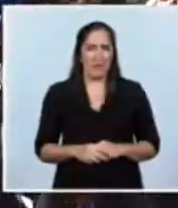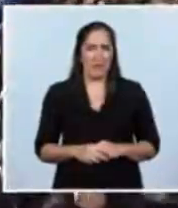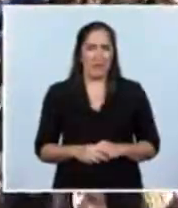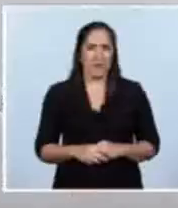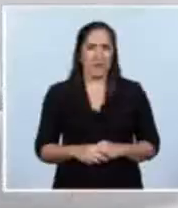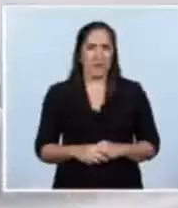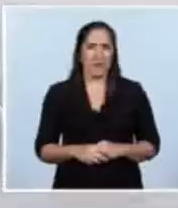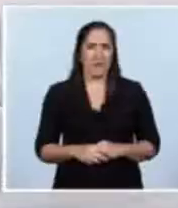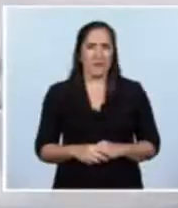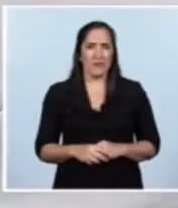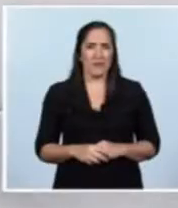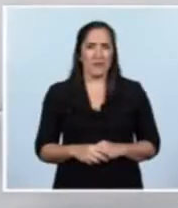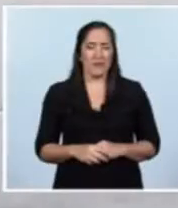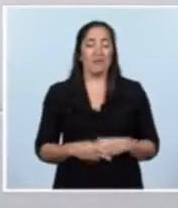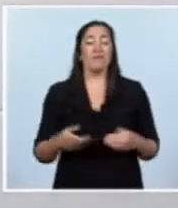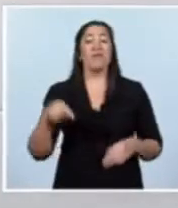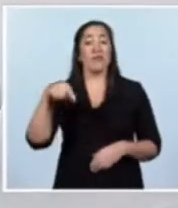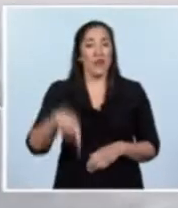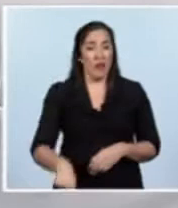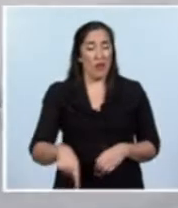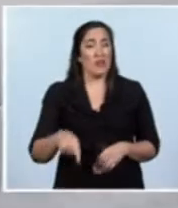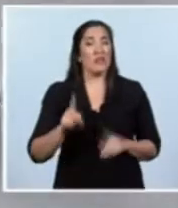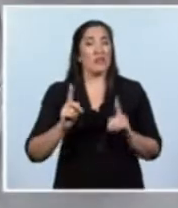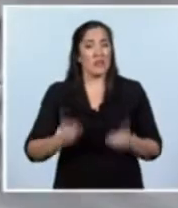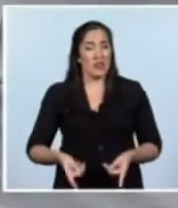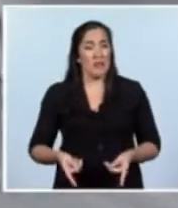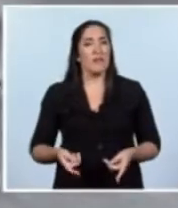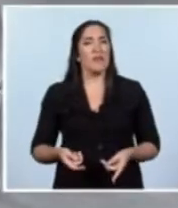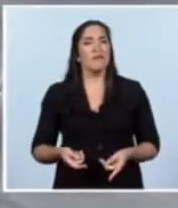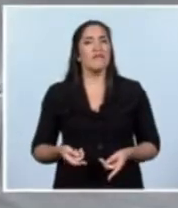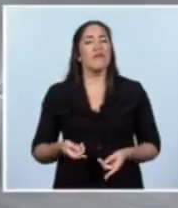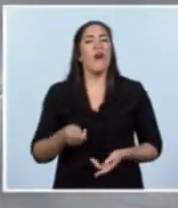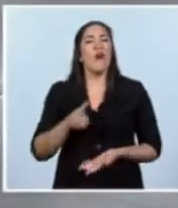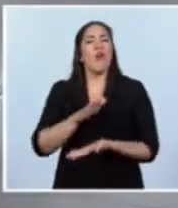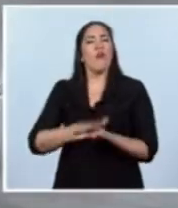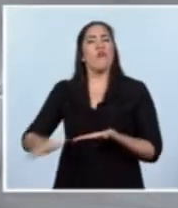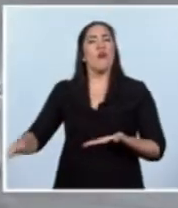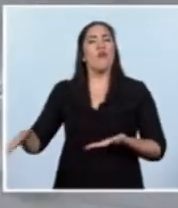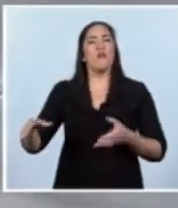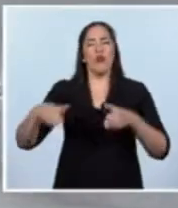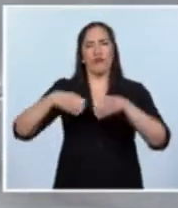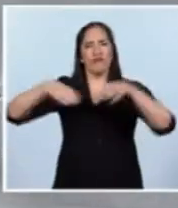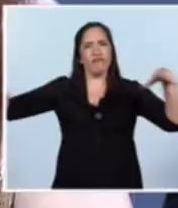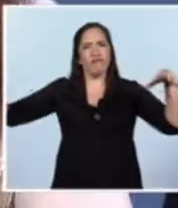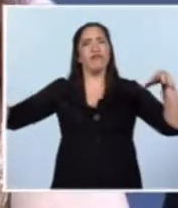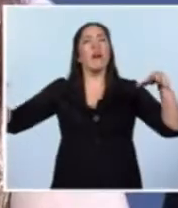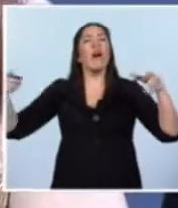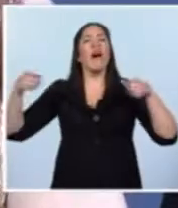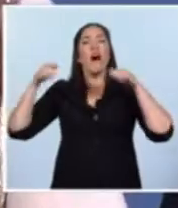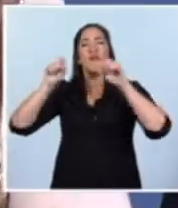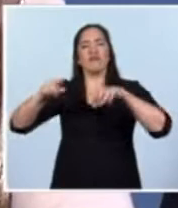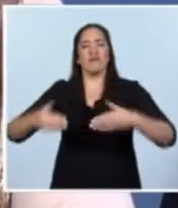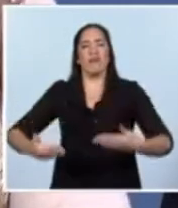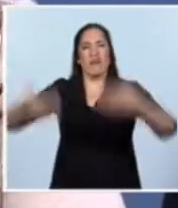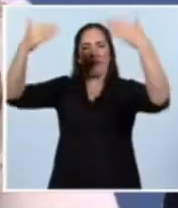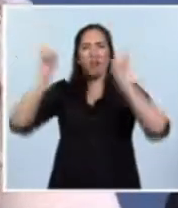También hoy la presentación de dos nuevos hornos pirolíticos móviles, lo leo